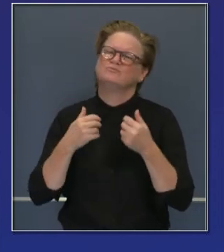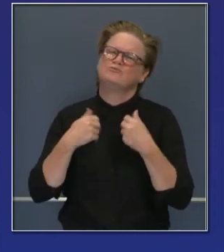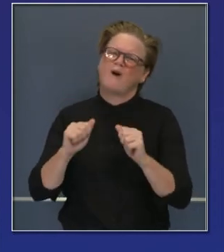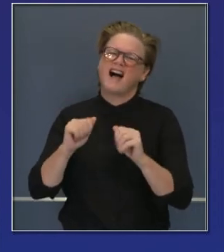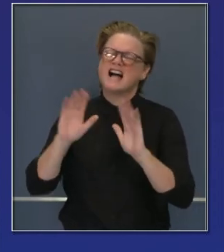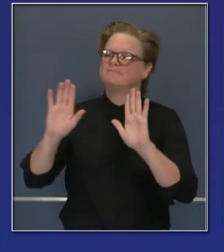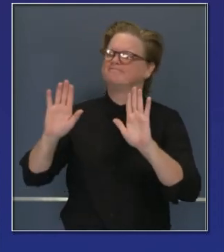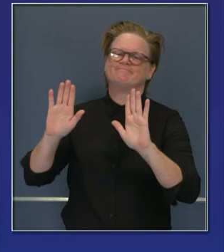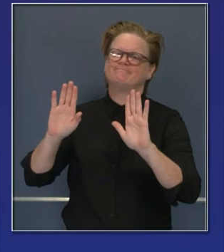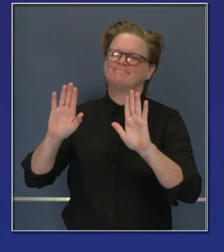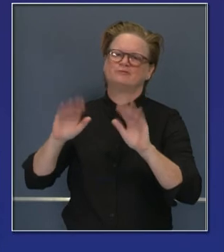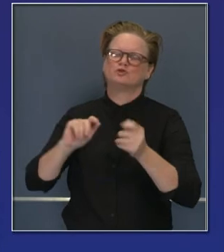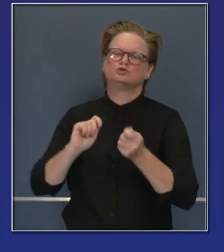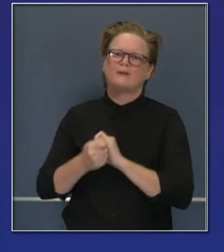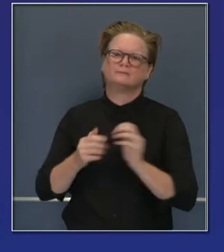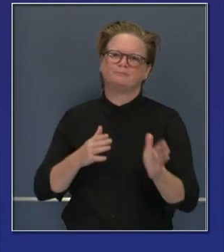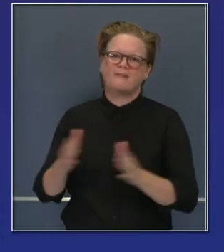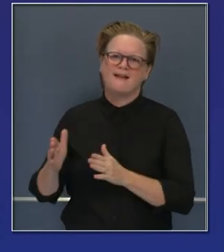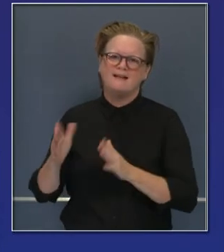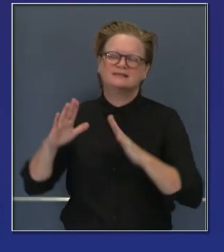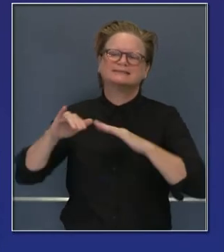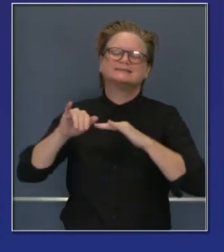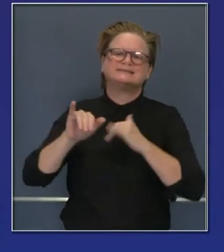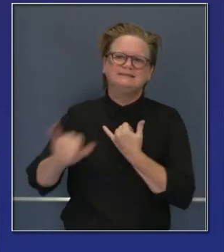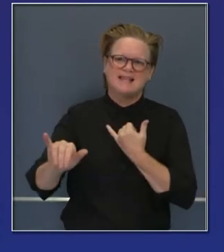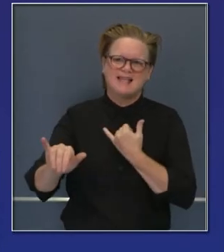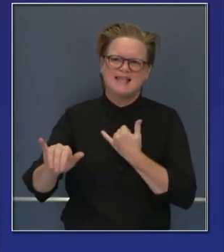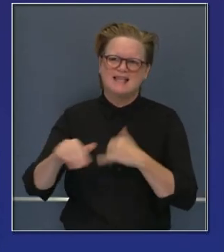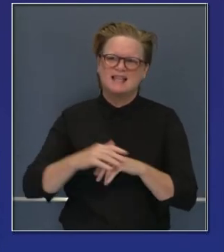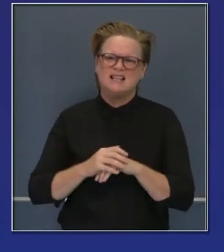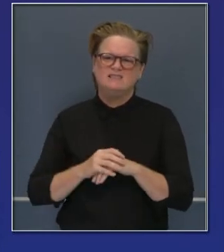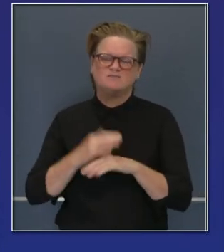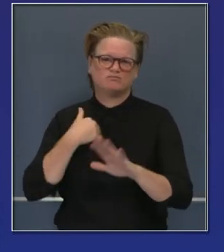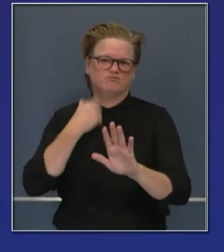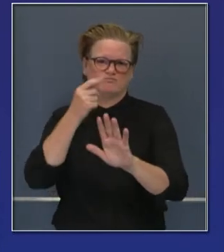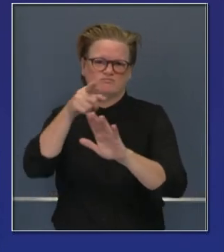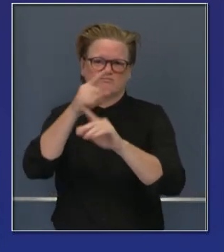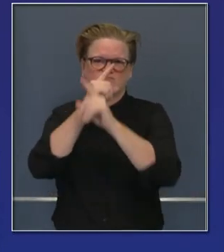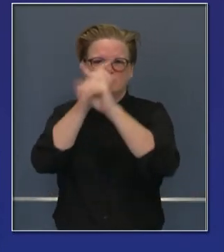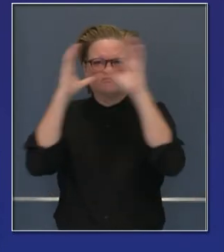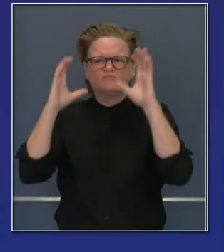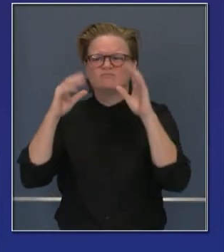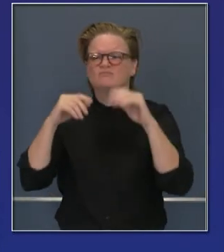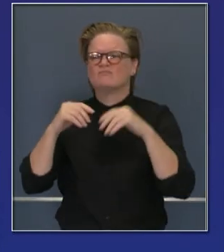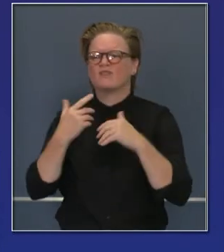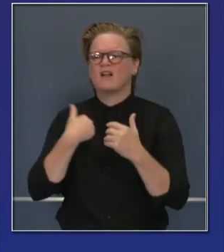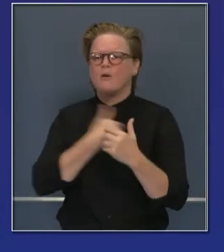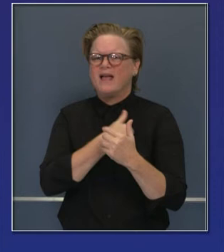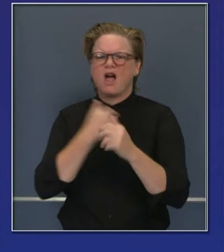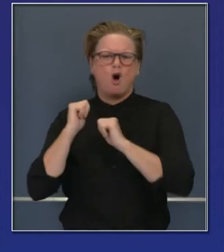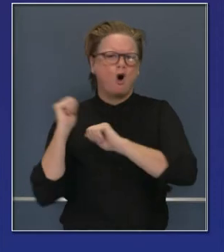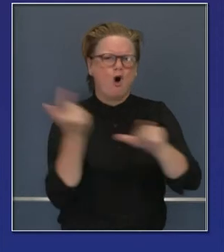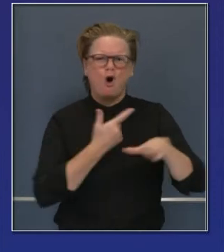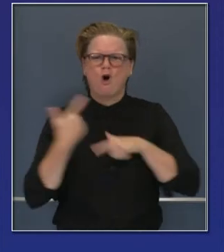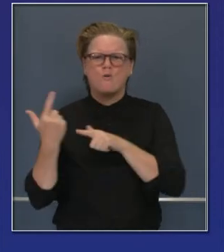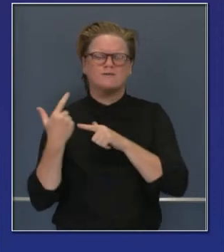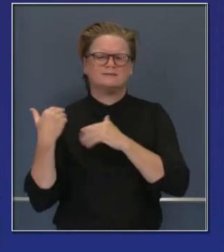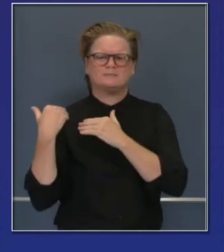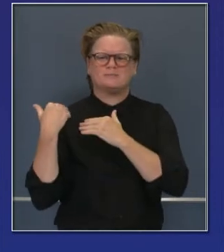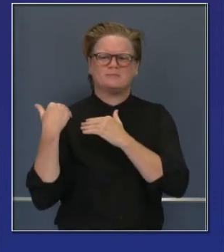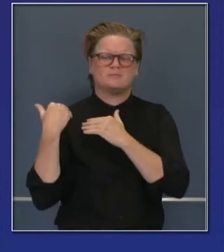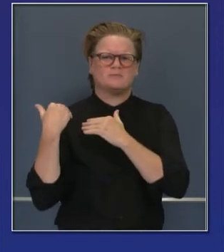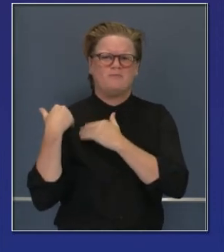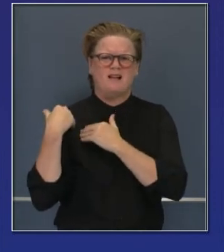poco menos peligroso. Así que todos sabemos que esto es parte de los esfuerzos para frenar la propagación. Cada quien hacer su